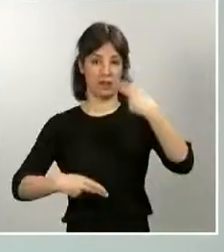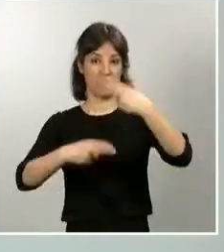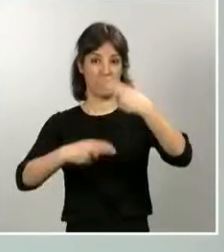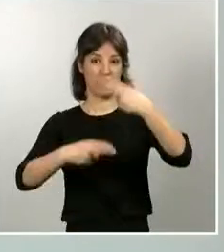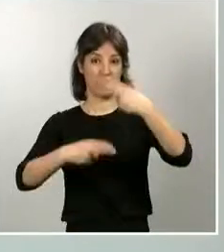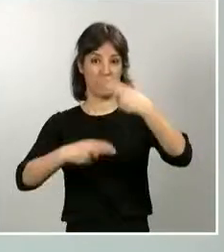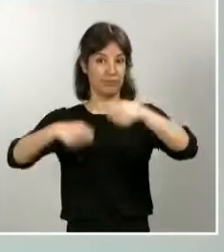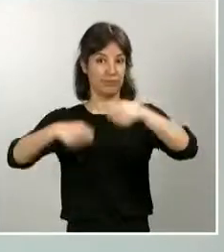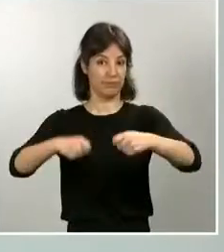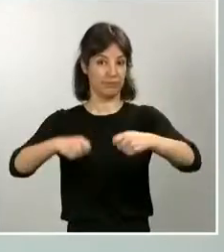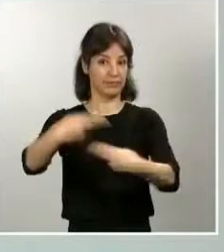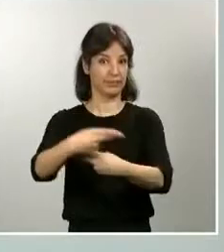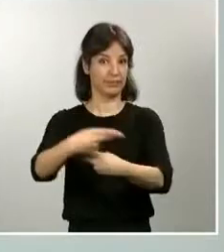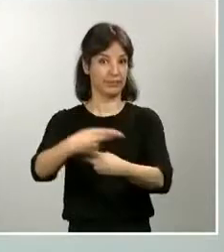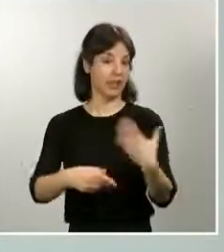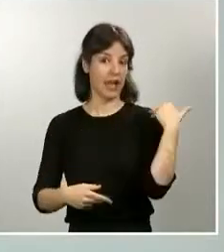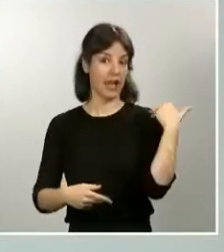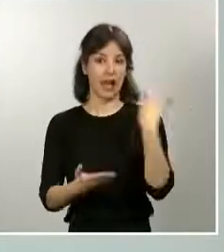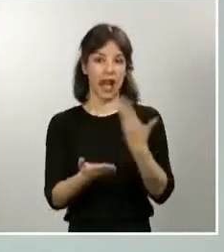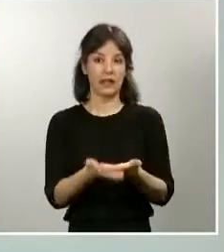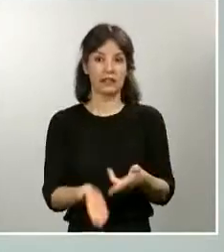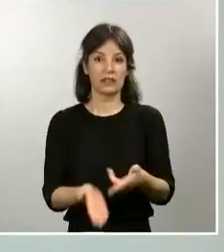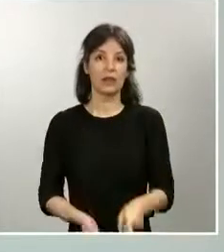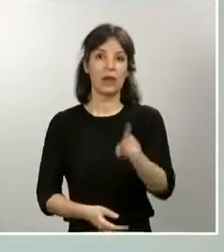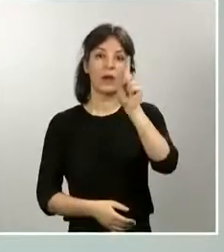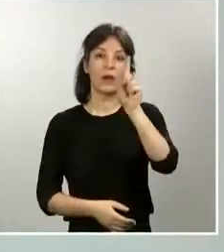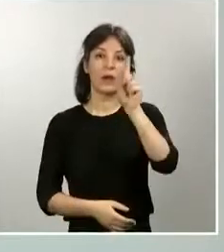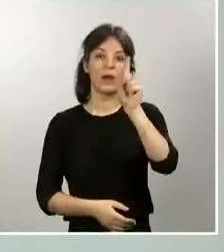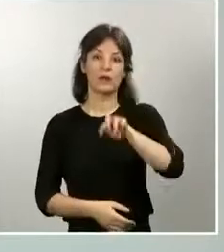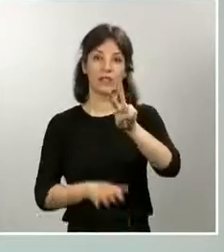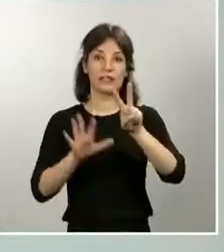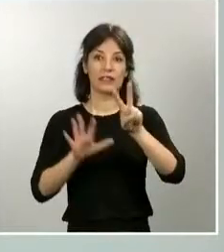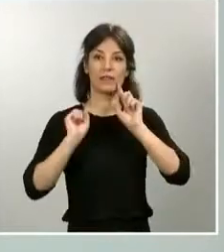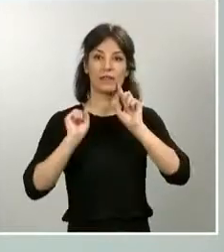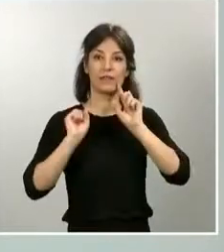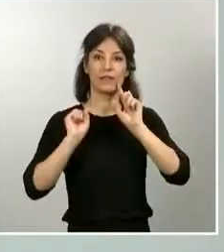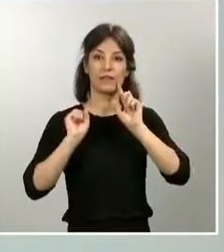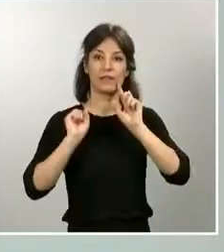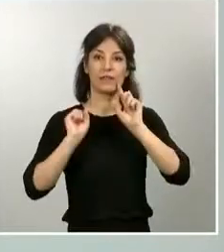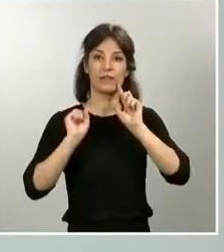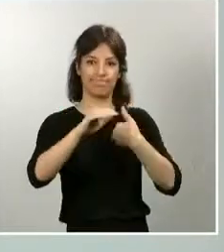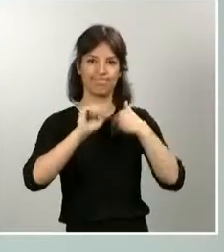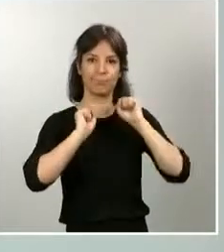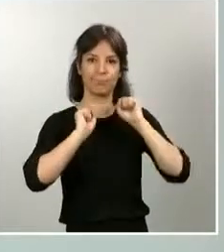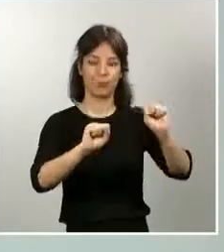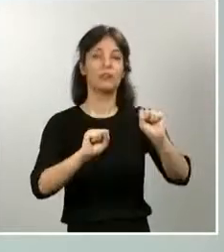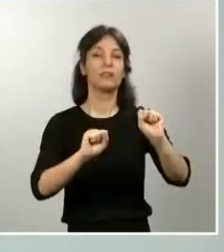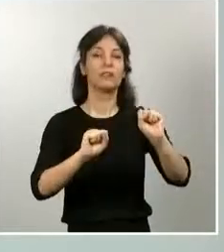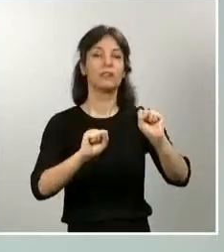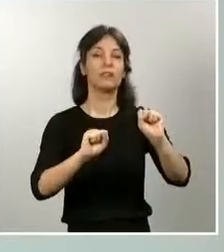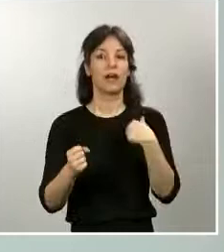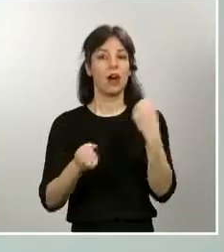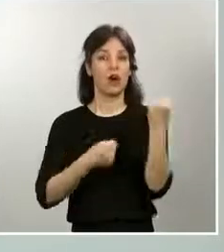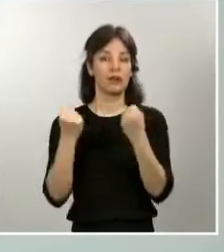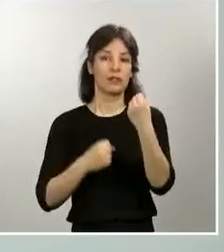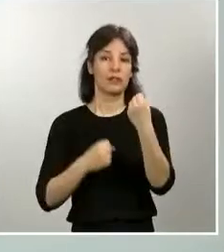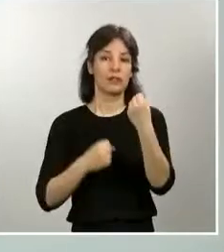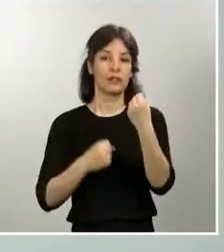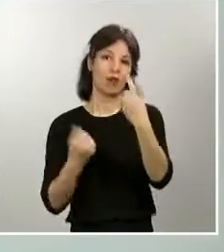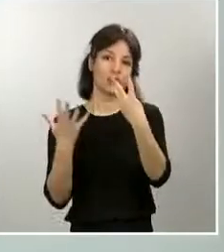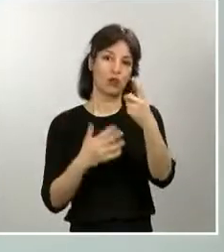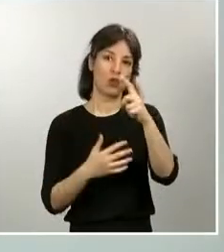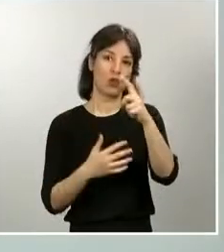realizado 137 denegaciones de entrada y se han controlado 1.812 vehículos. No se ha producido